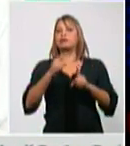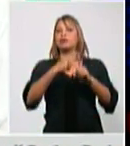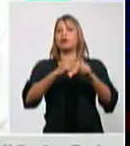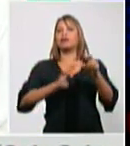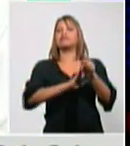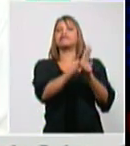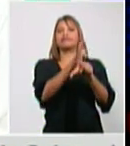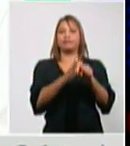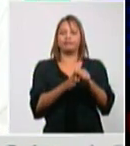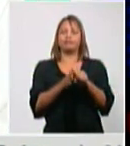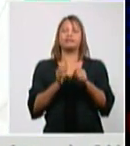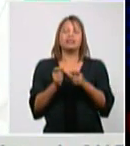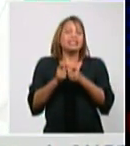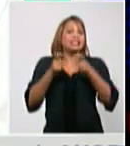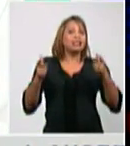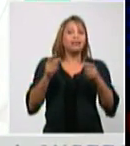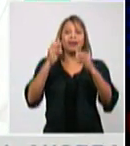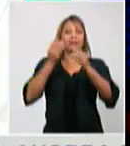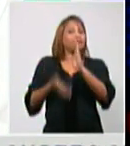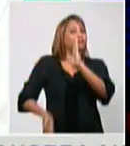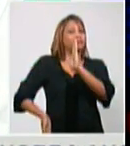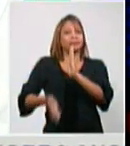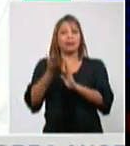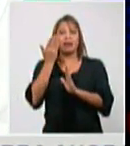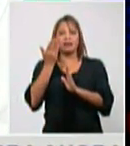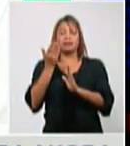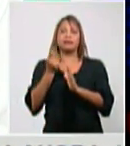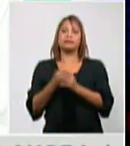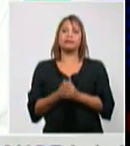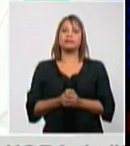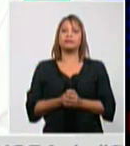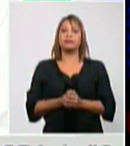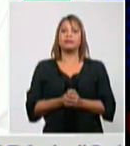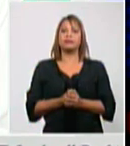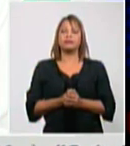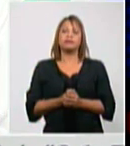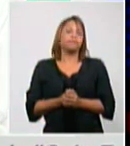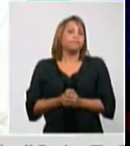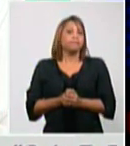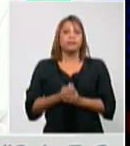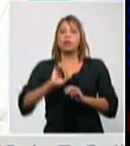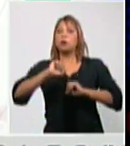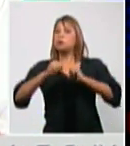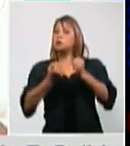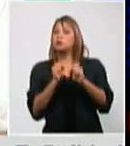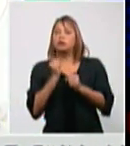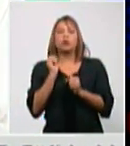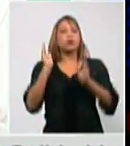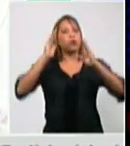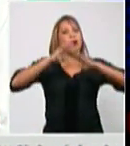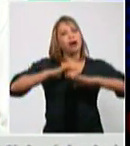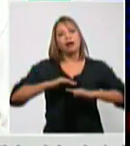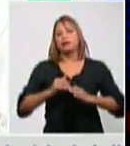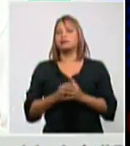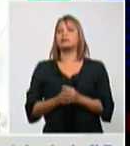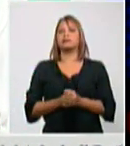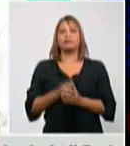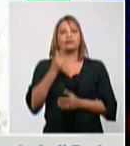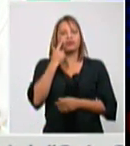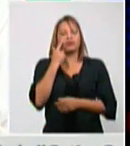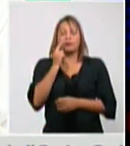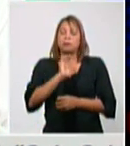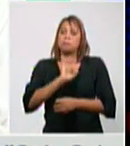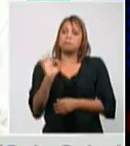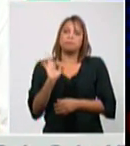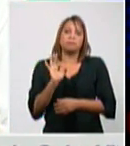enfermedad cifras muy altas que no no tienen una una reducción no se ve un control de la